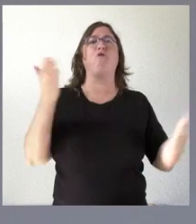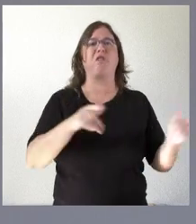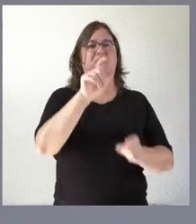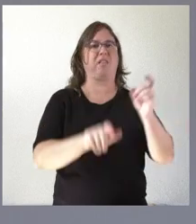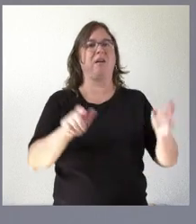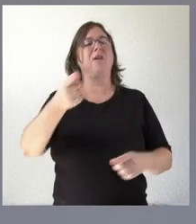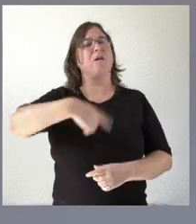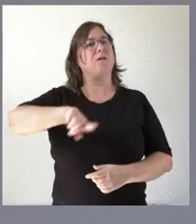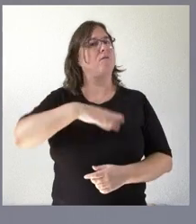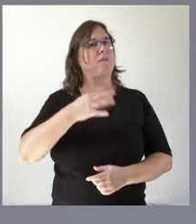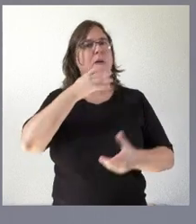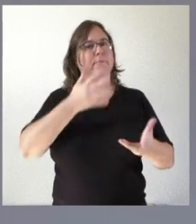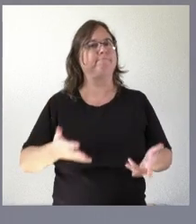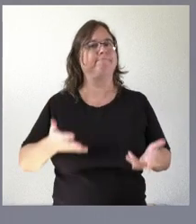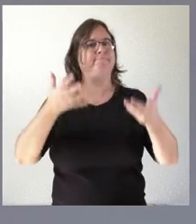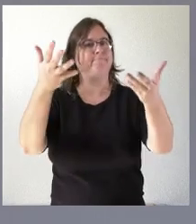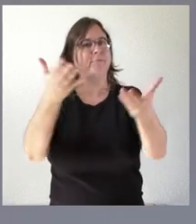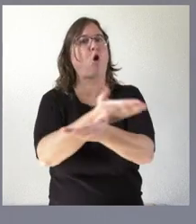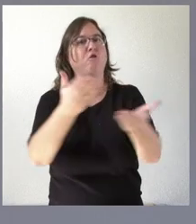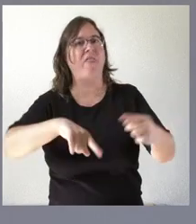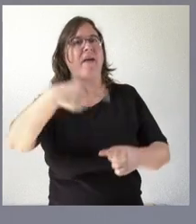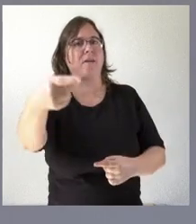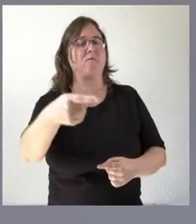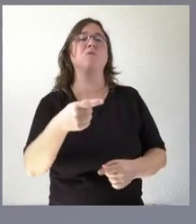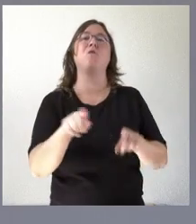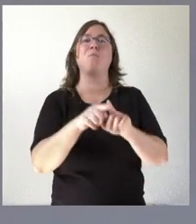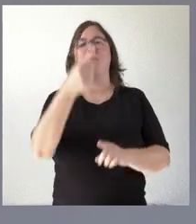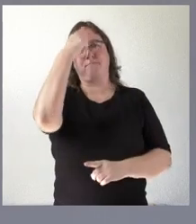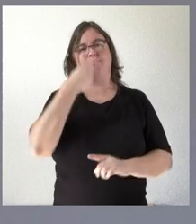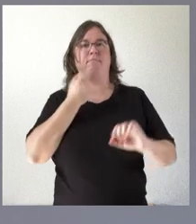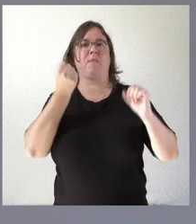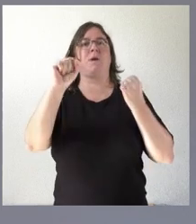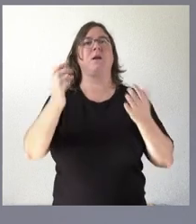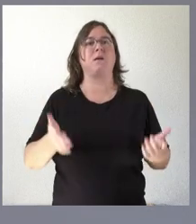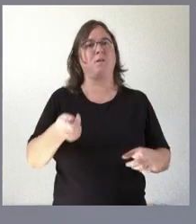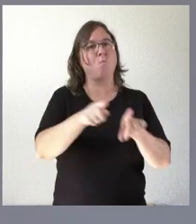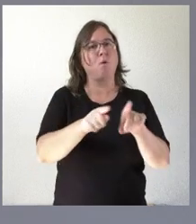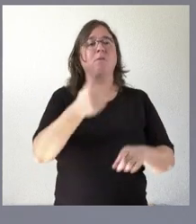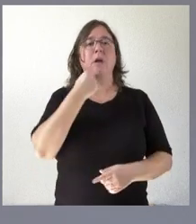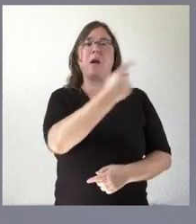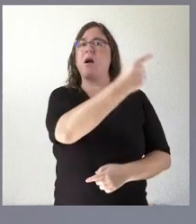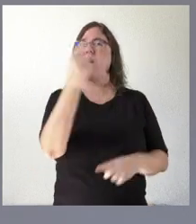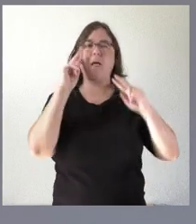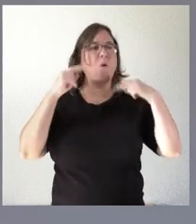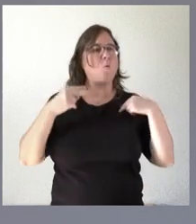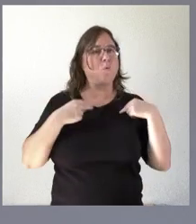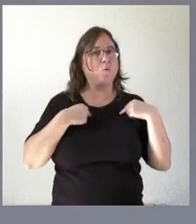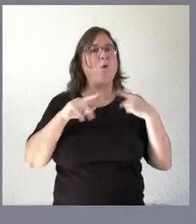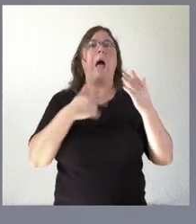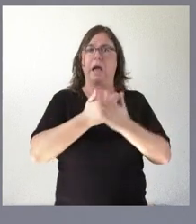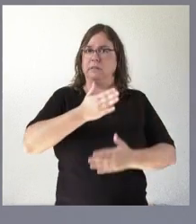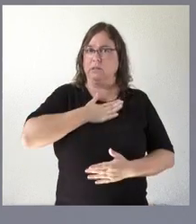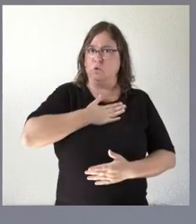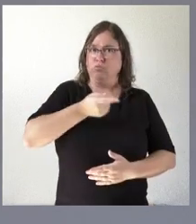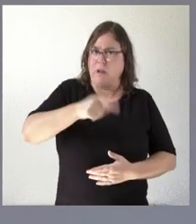tenemos que devolver esta confianza de los ciudadanos también con nuestro comportamiento y desde aquí se trata de que cada uno de nosotros y por tanto también yo en primer